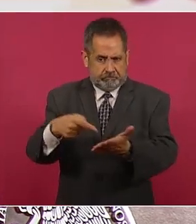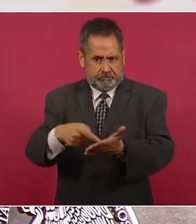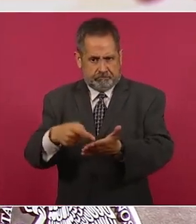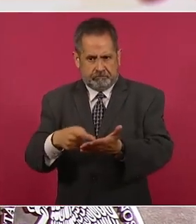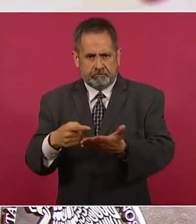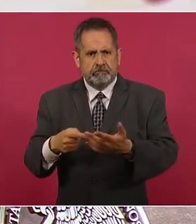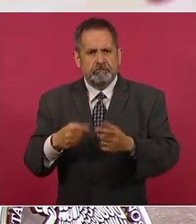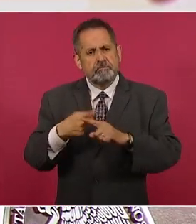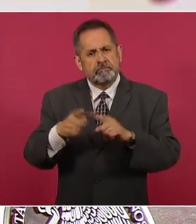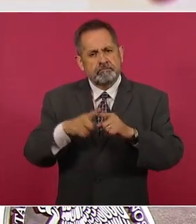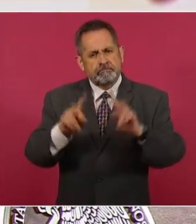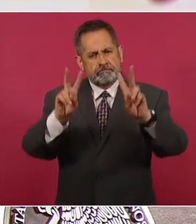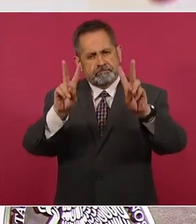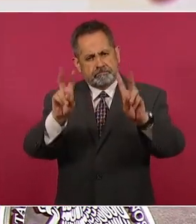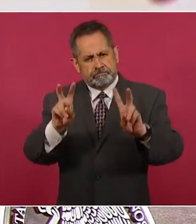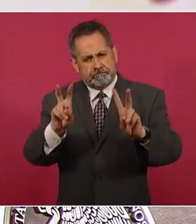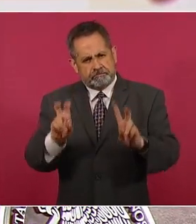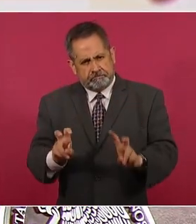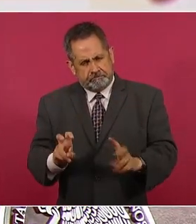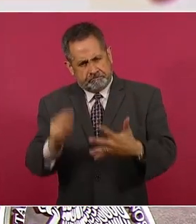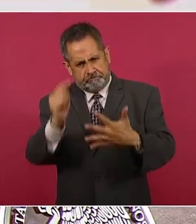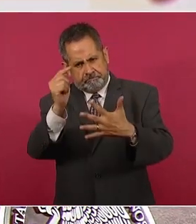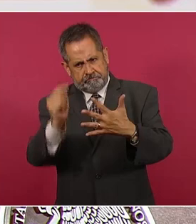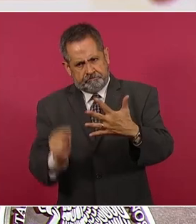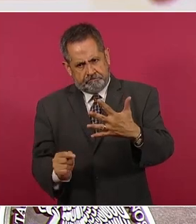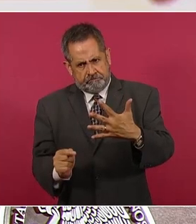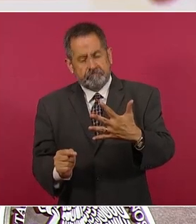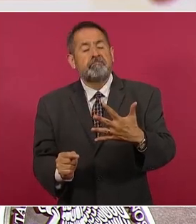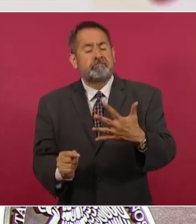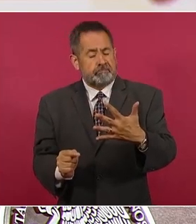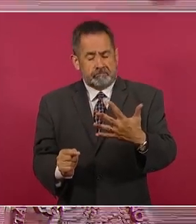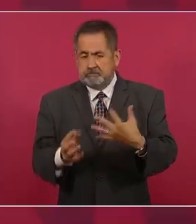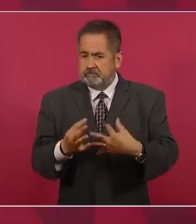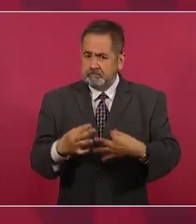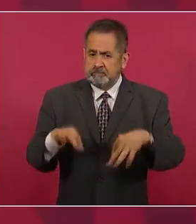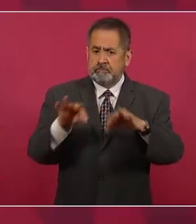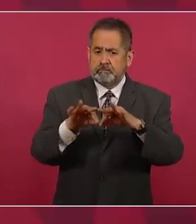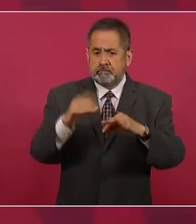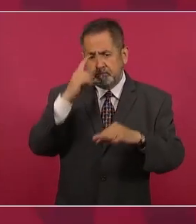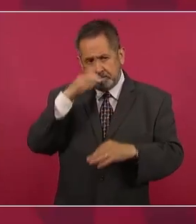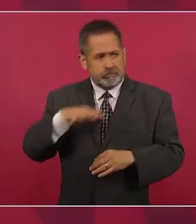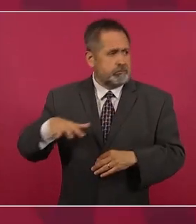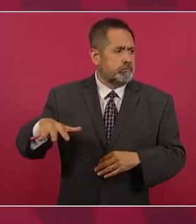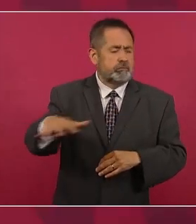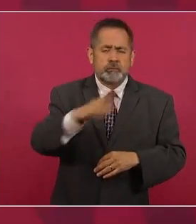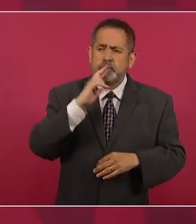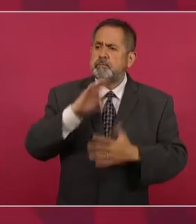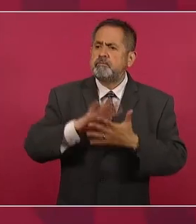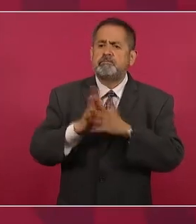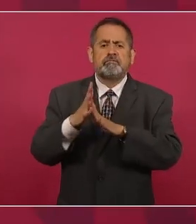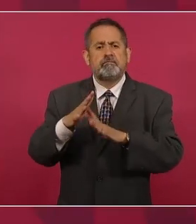varios temas fundamentales para afianzar la vida democrática del país.